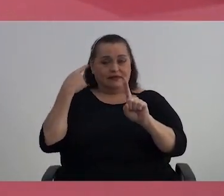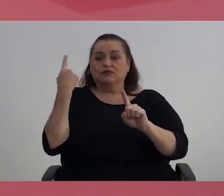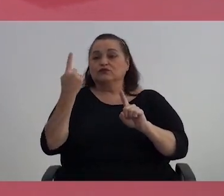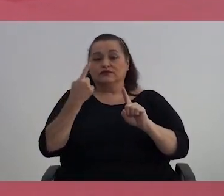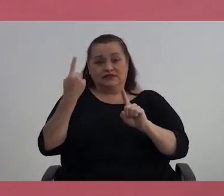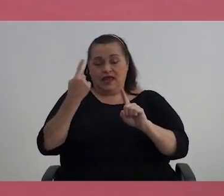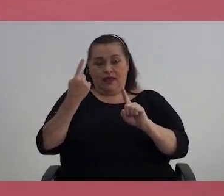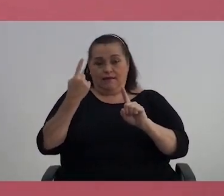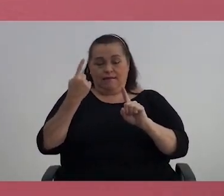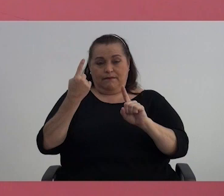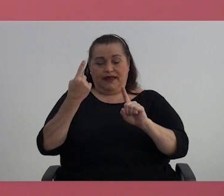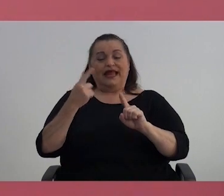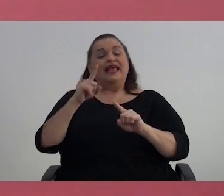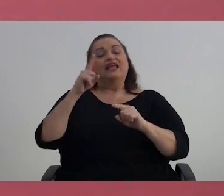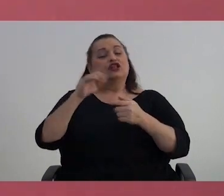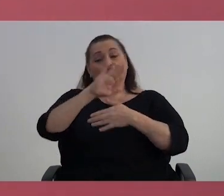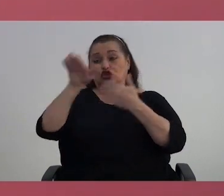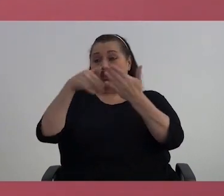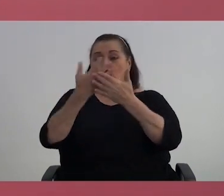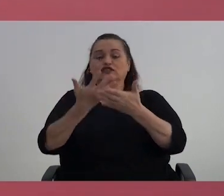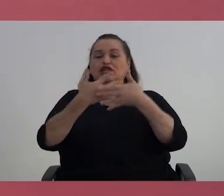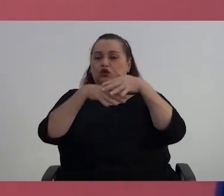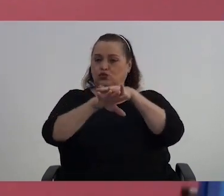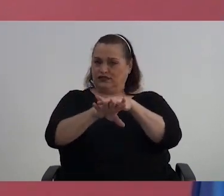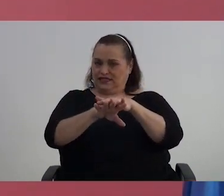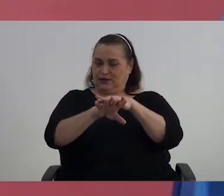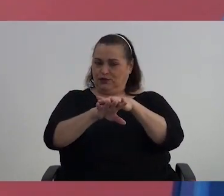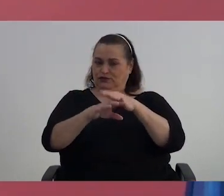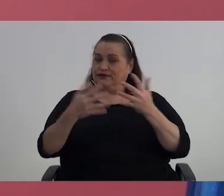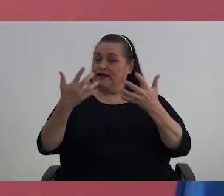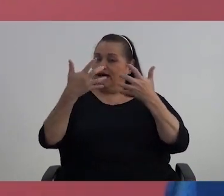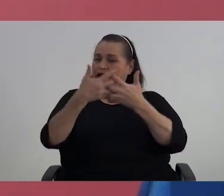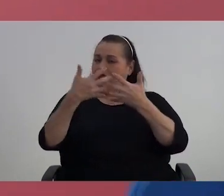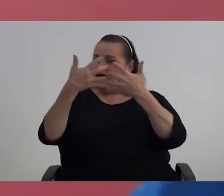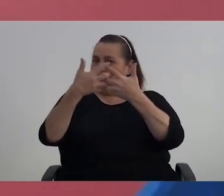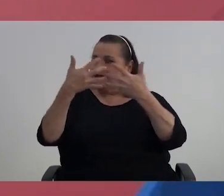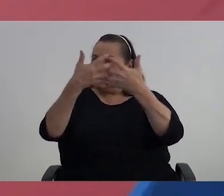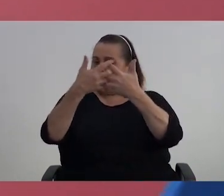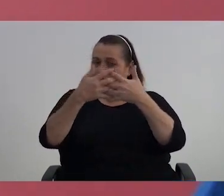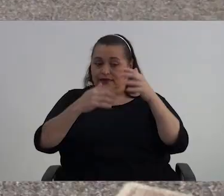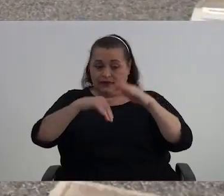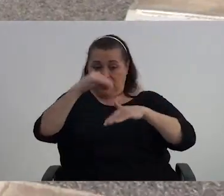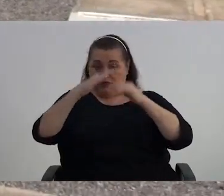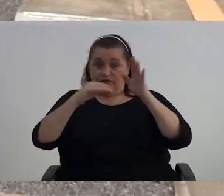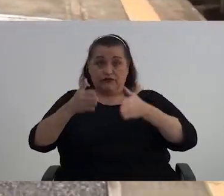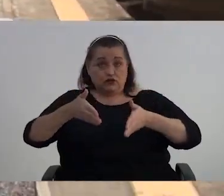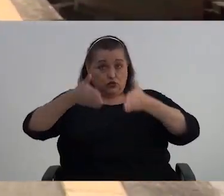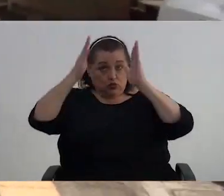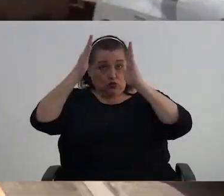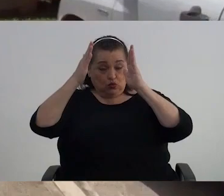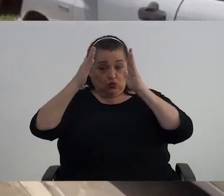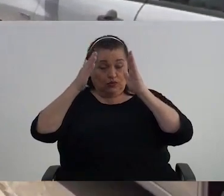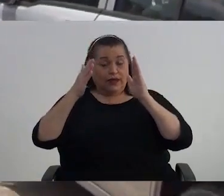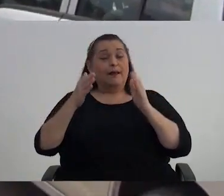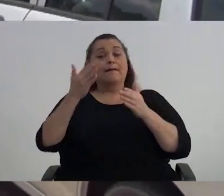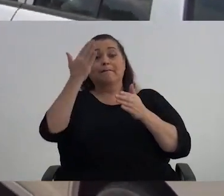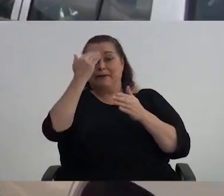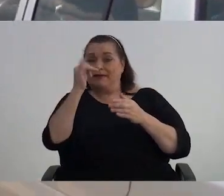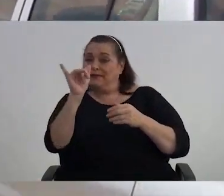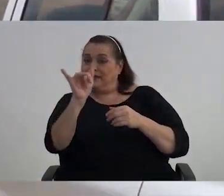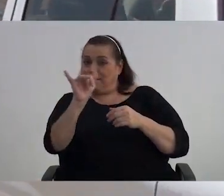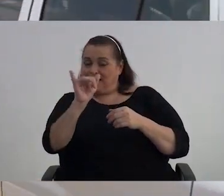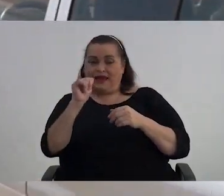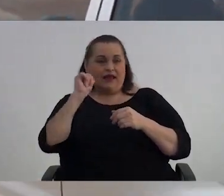en ser inclusivos y adaptar las infraestructuras para también